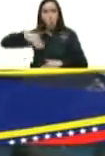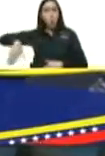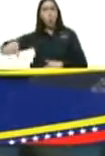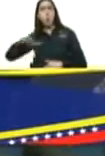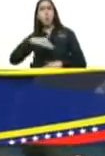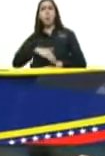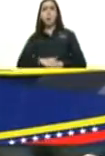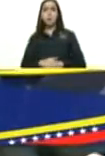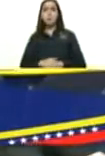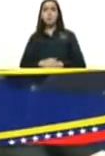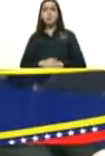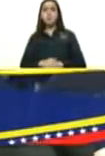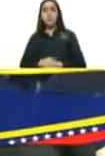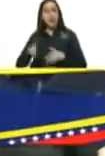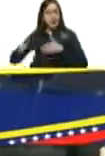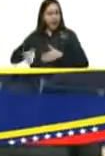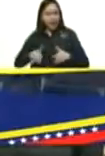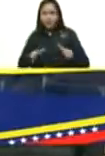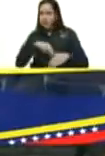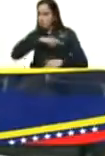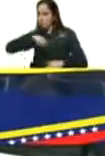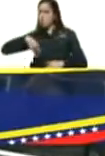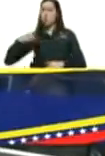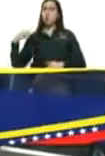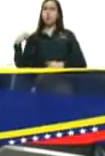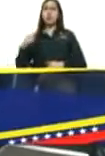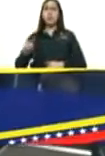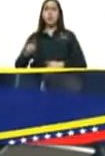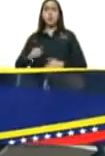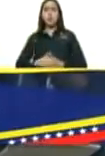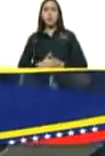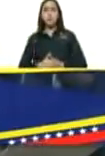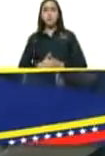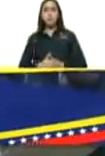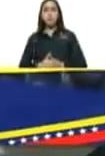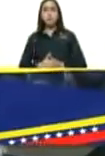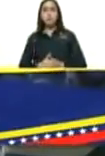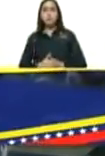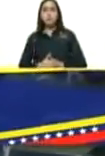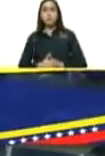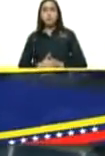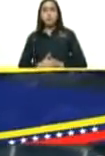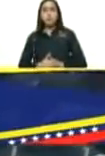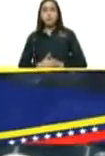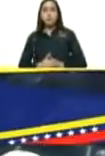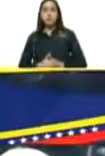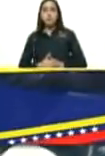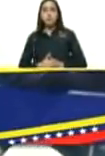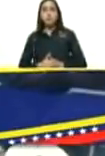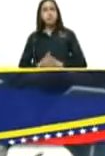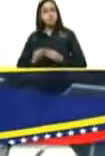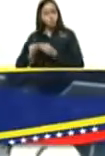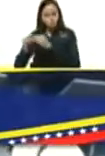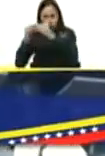el camino heroico que hemos pasado para encaminar la recuperación del estado de